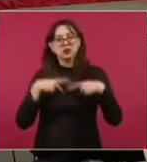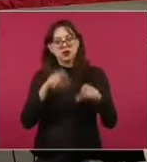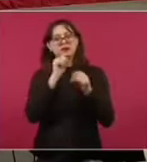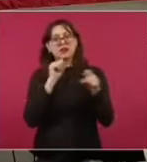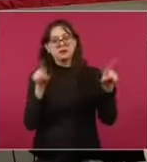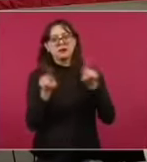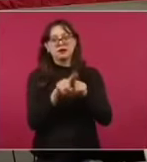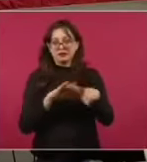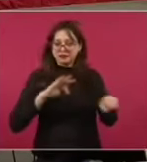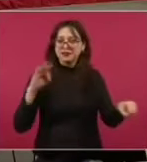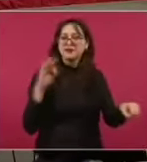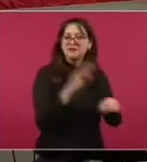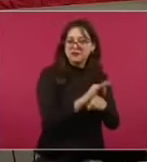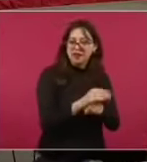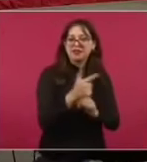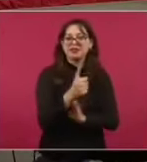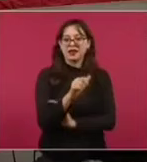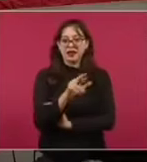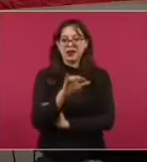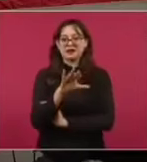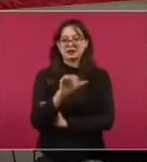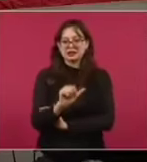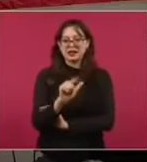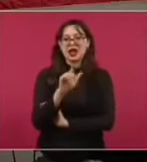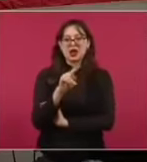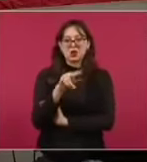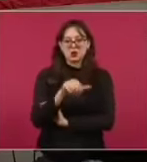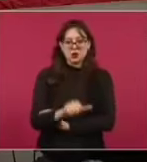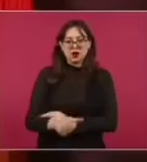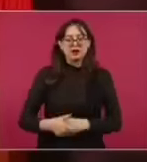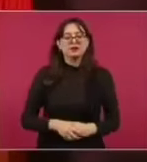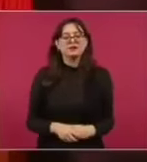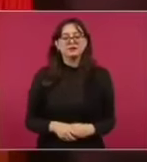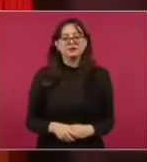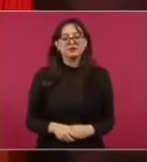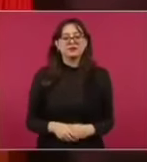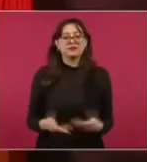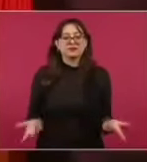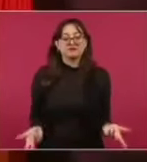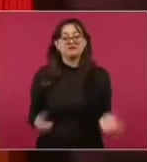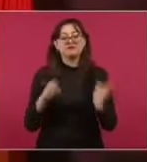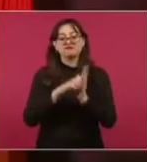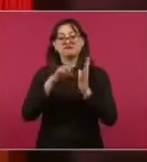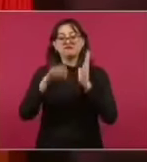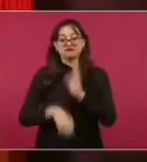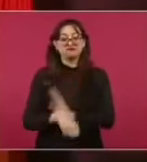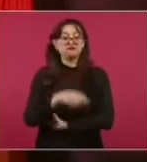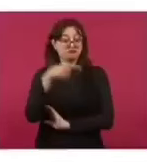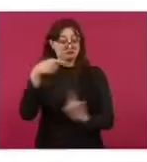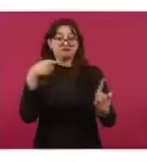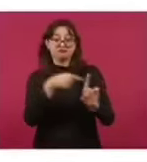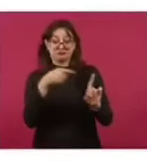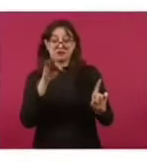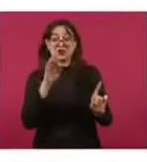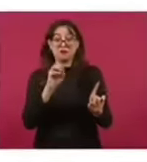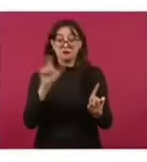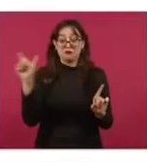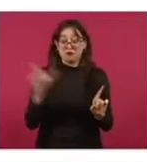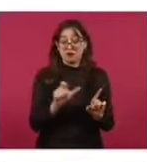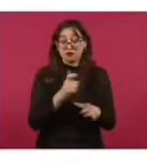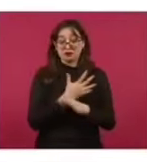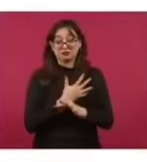de García Luna, como ya mencionado en esta sección Vicente Fox, quien dice, el juicio de García Luna